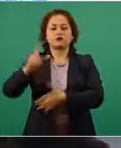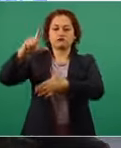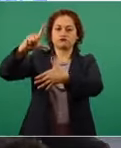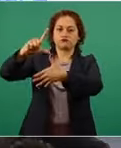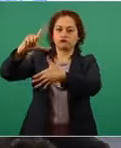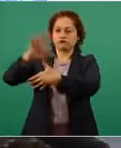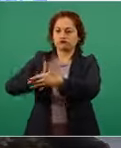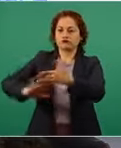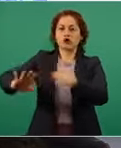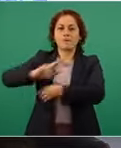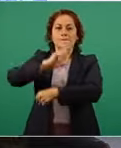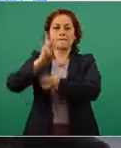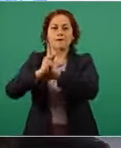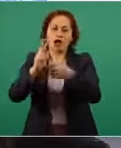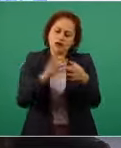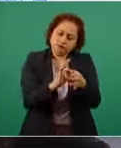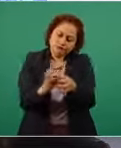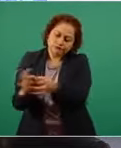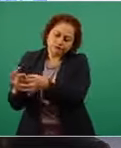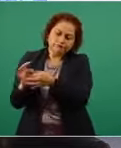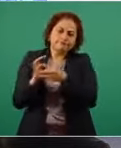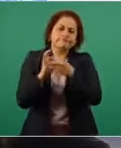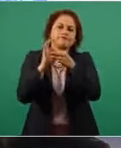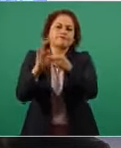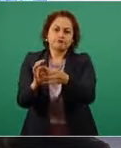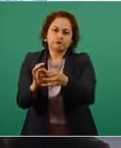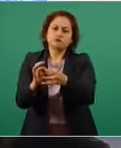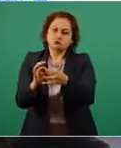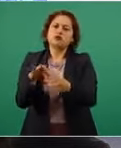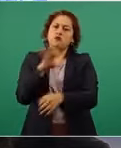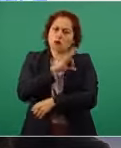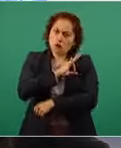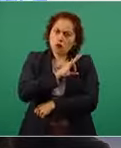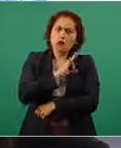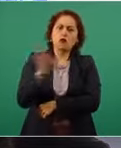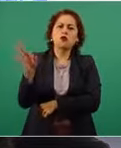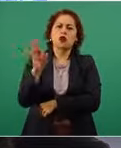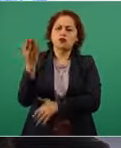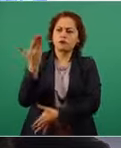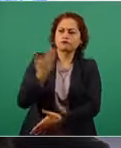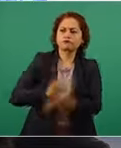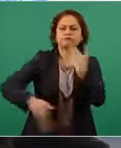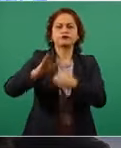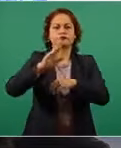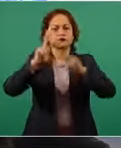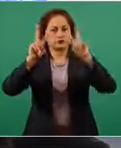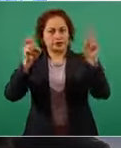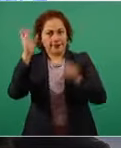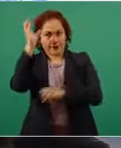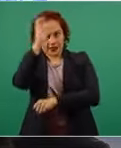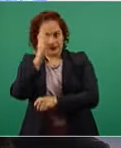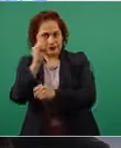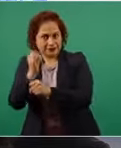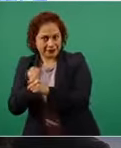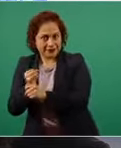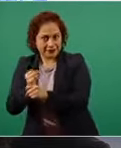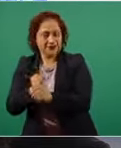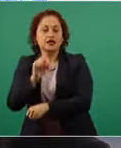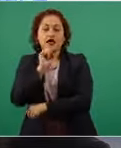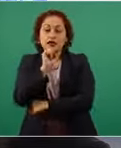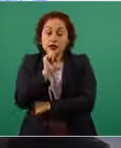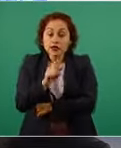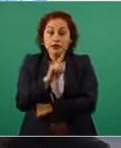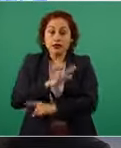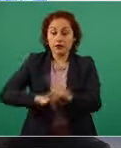sí podemos hacer grandes cosas en materia de ciencia y también para garantizar que nuestros pueblos tengan